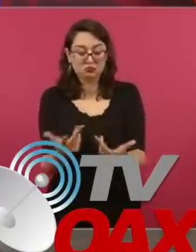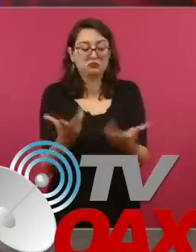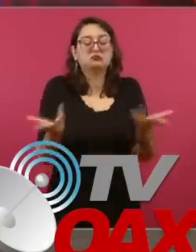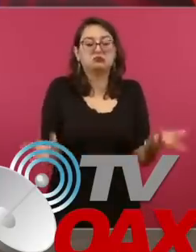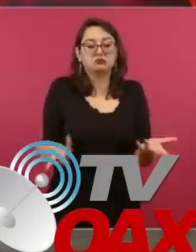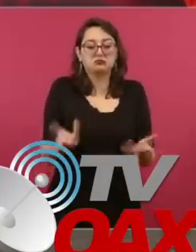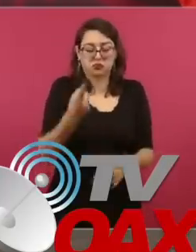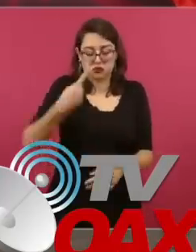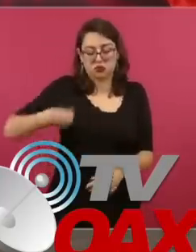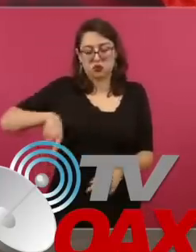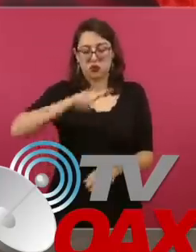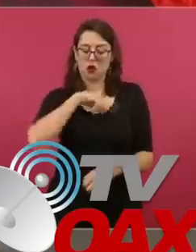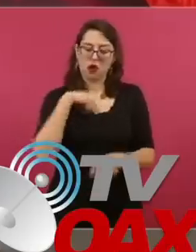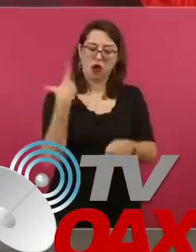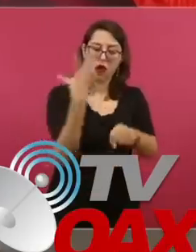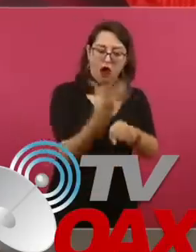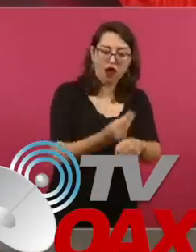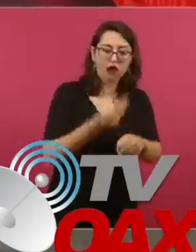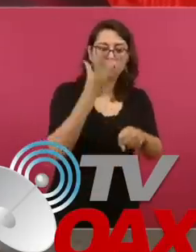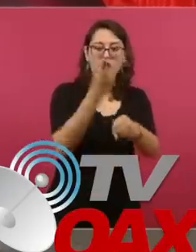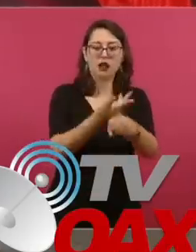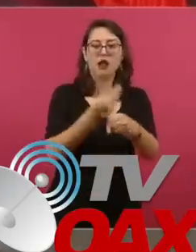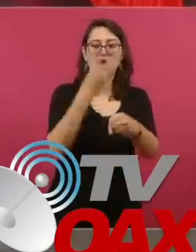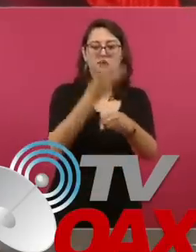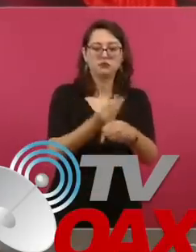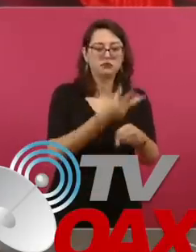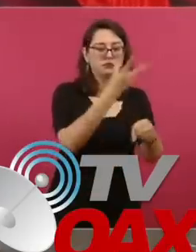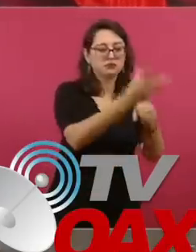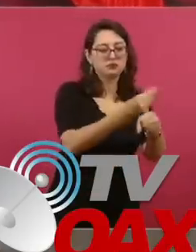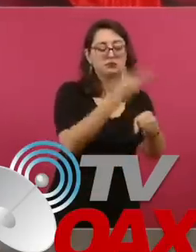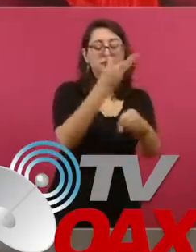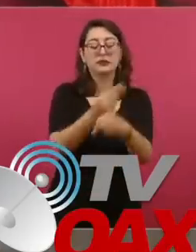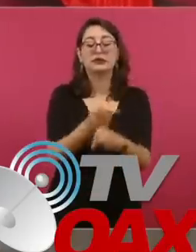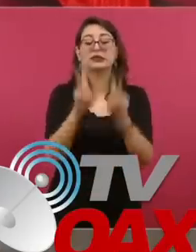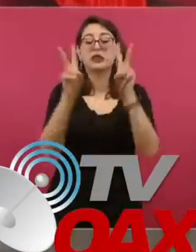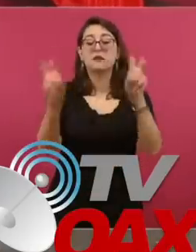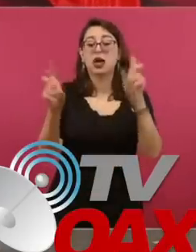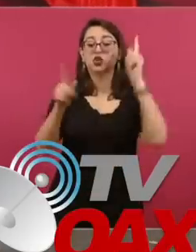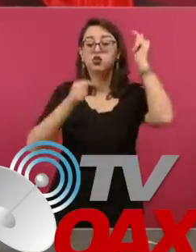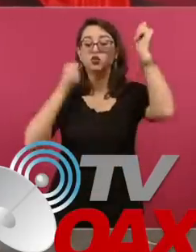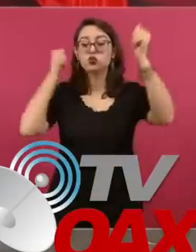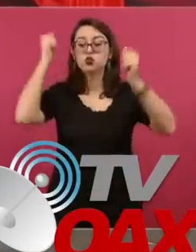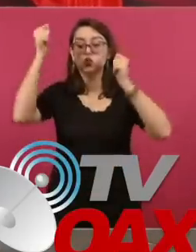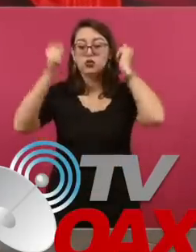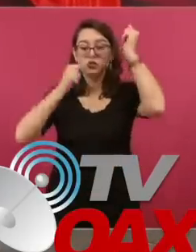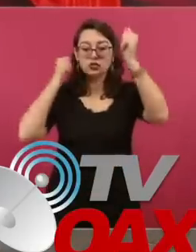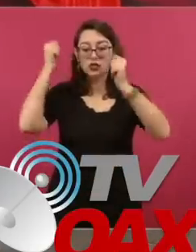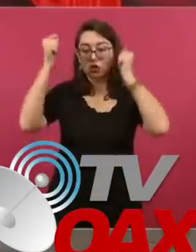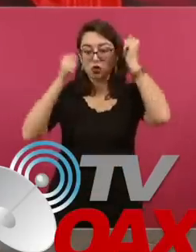y con el muelle.